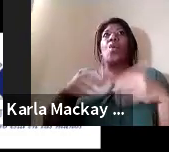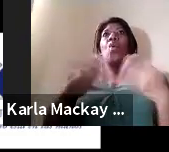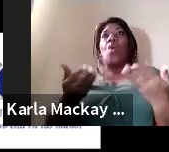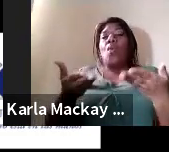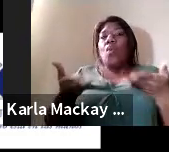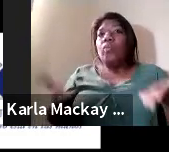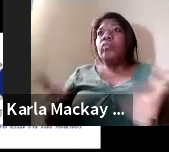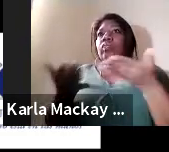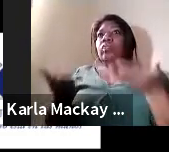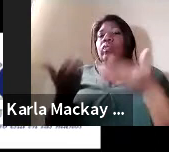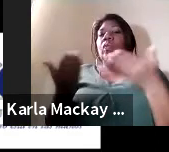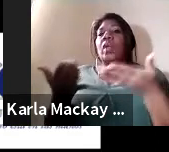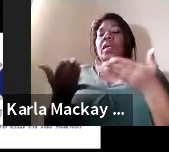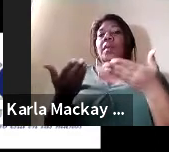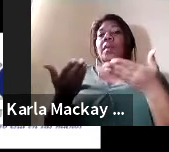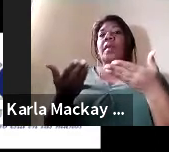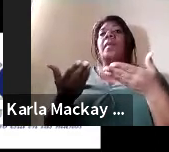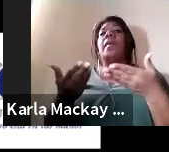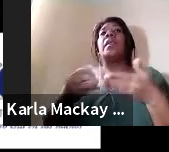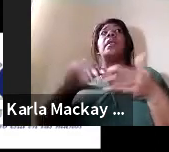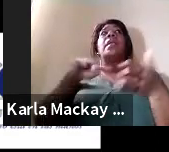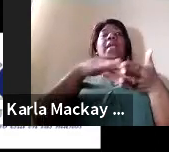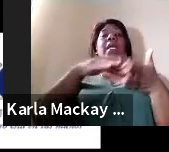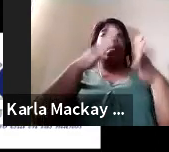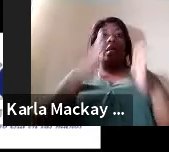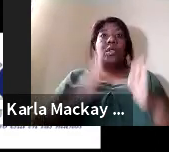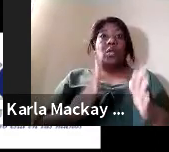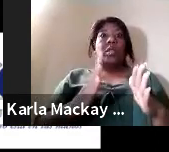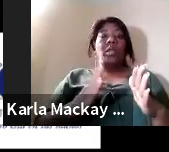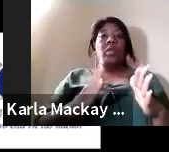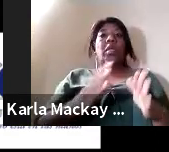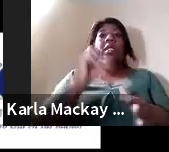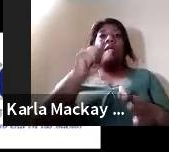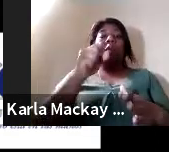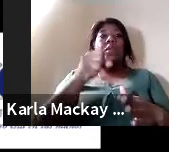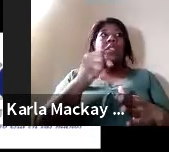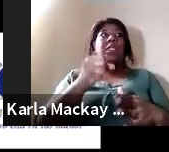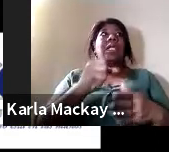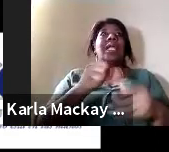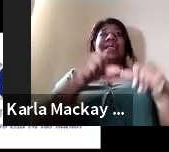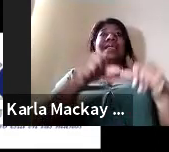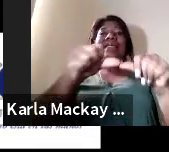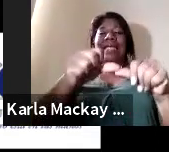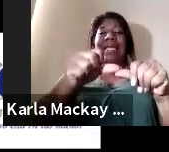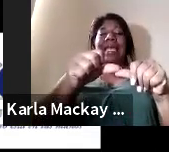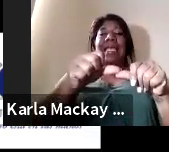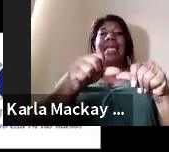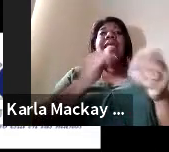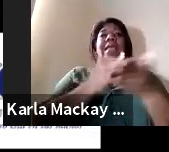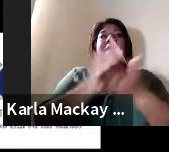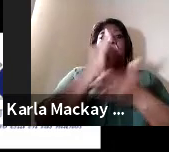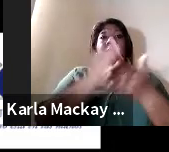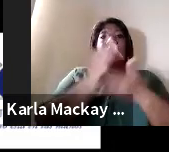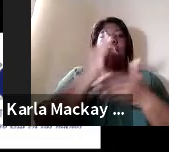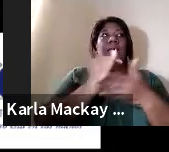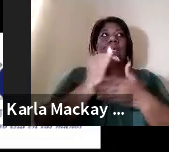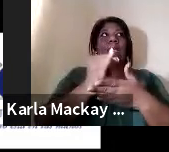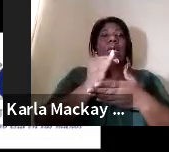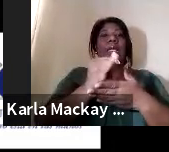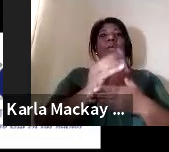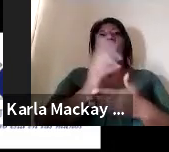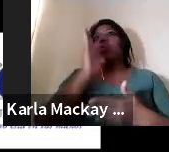probablemente esos estudiantes quisieran egresar o quisieran hacer investigación en su formación. No contar con esas habilidades,